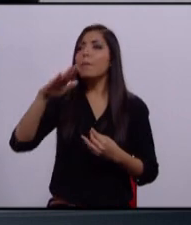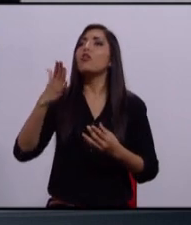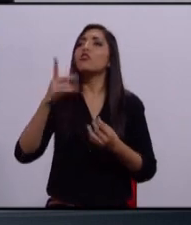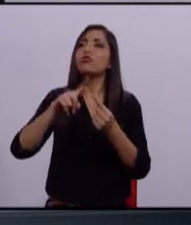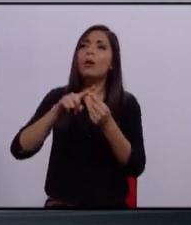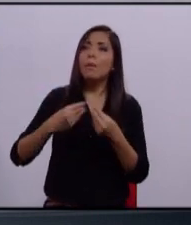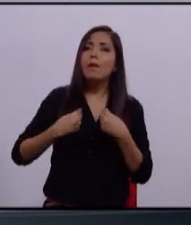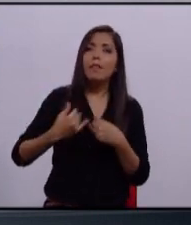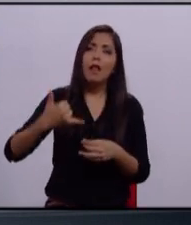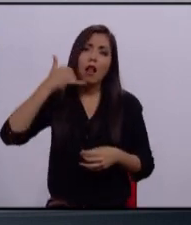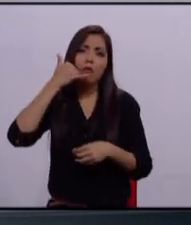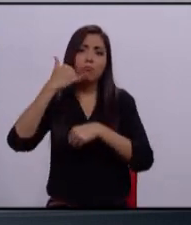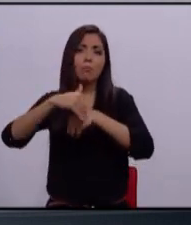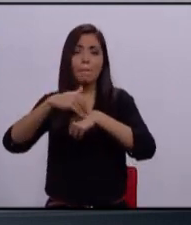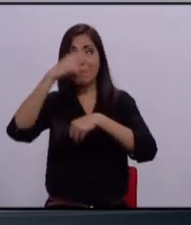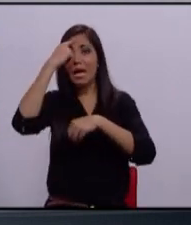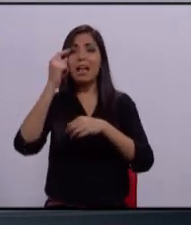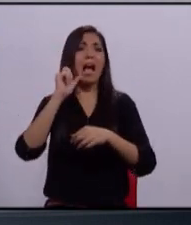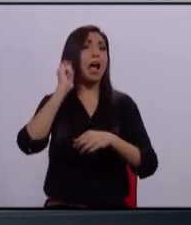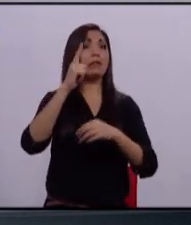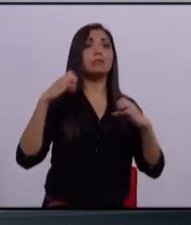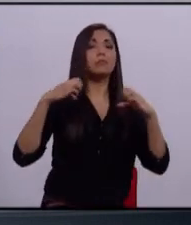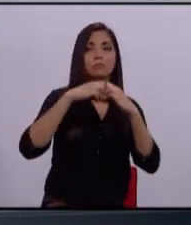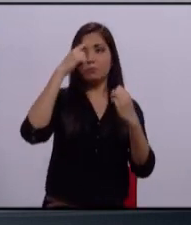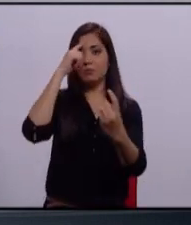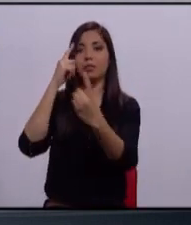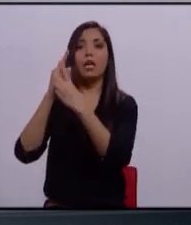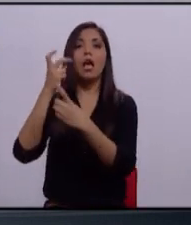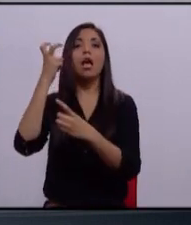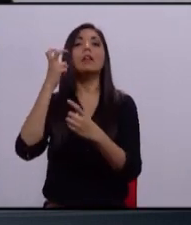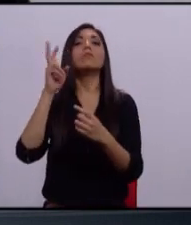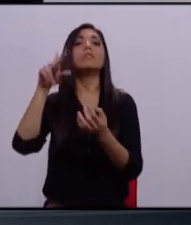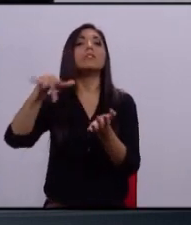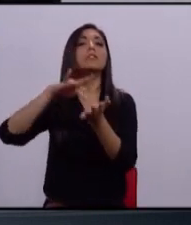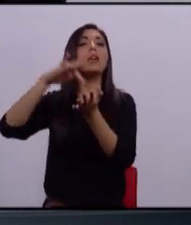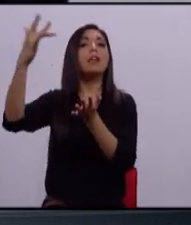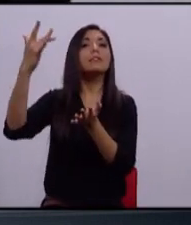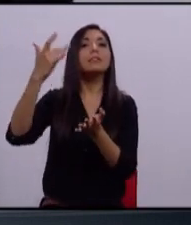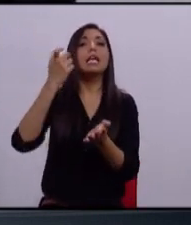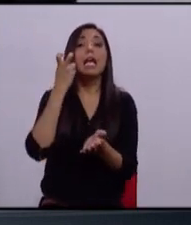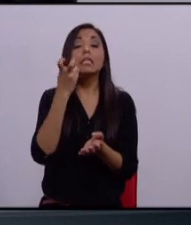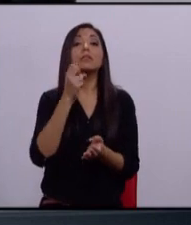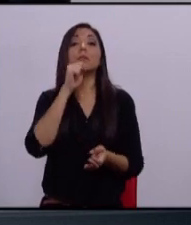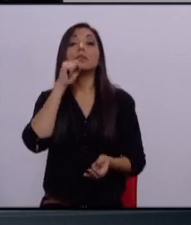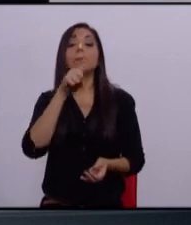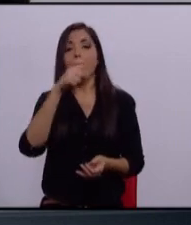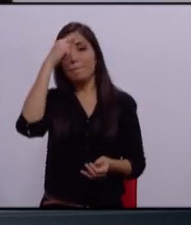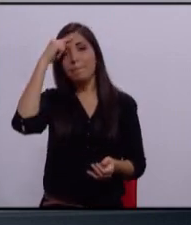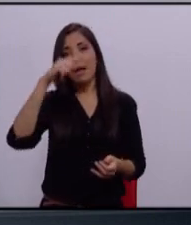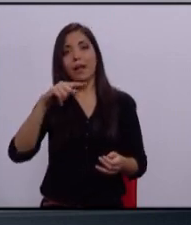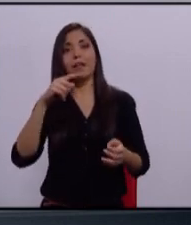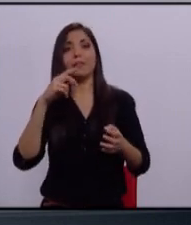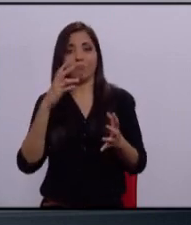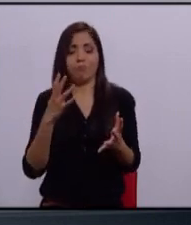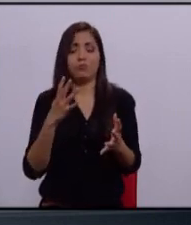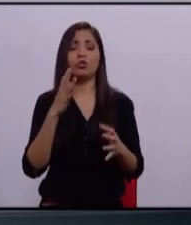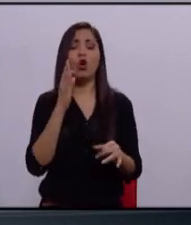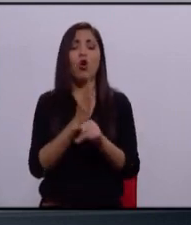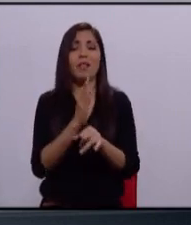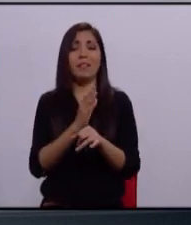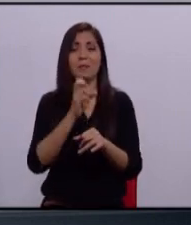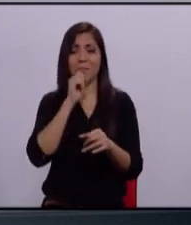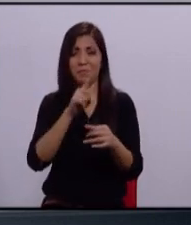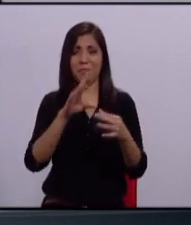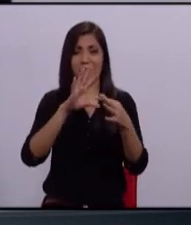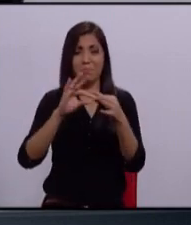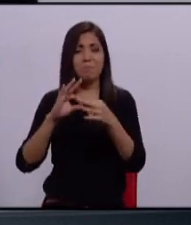él y podemos generar elementos muy importantes para el combate a la delincuencia, como es el elemento de la disuasión. Sin embargo, lo que yo he visto aquí es que